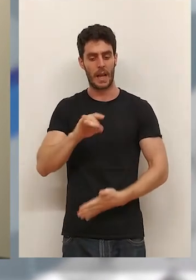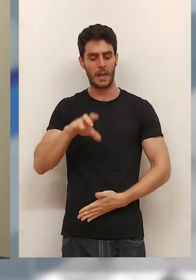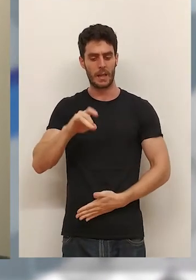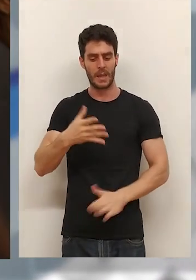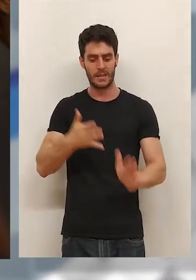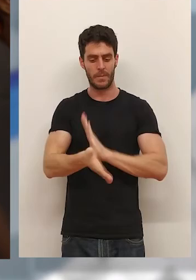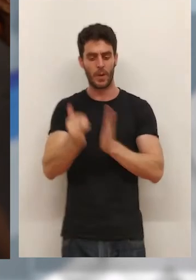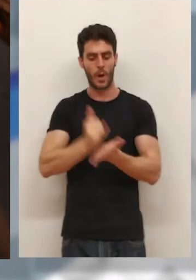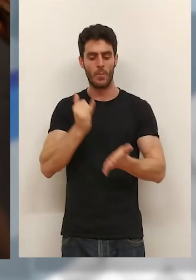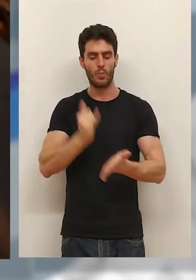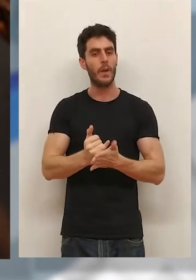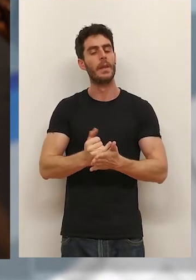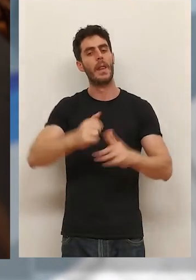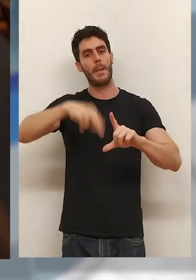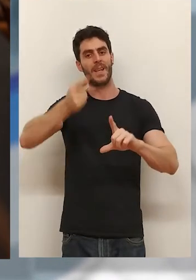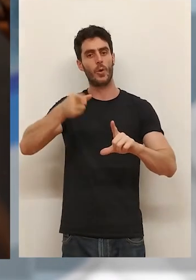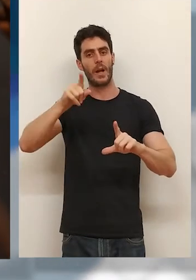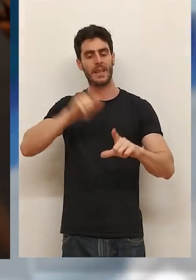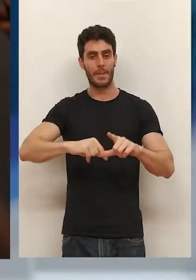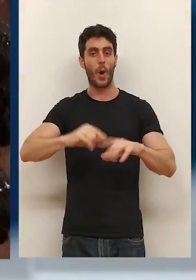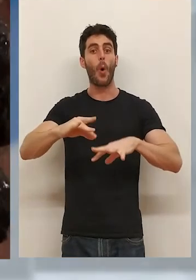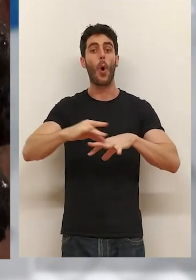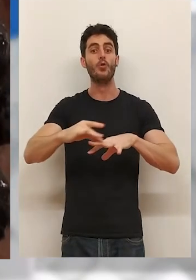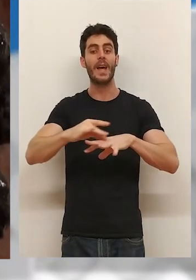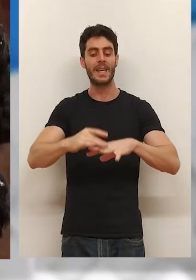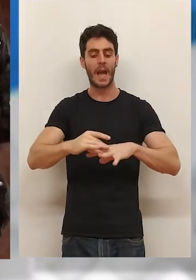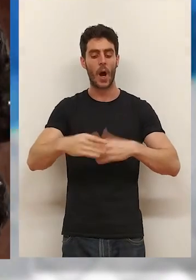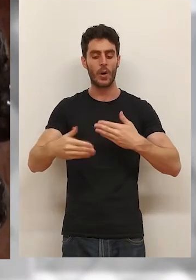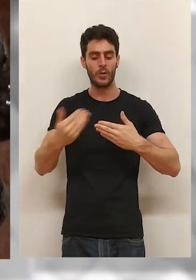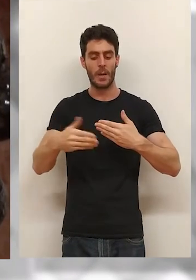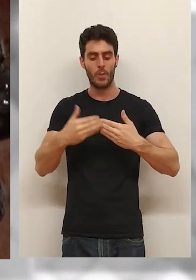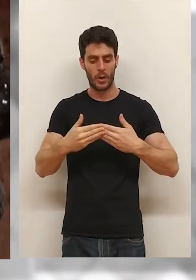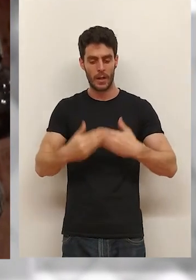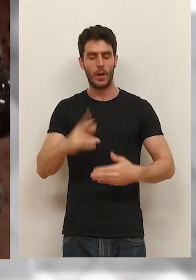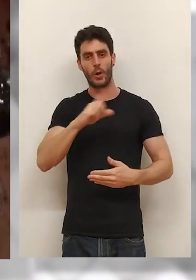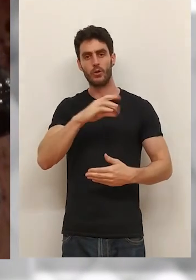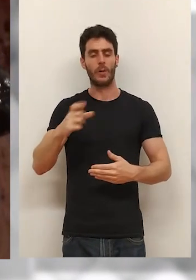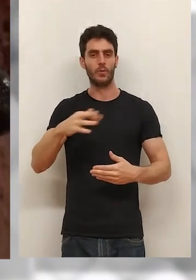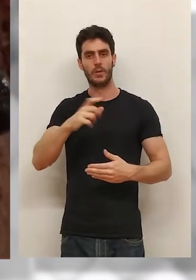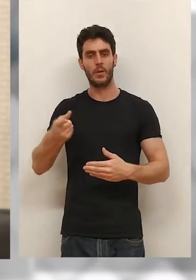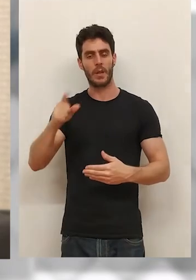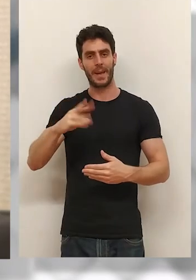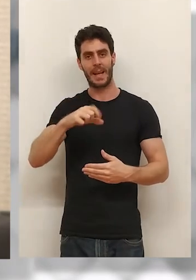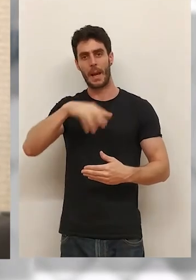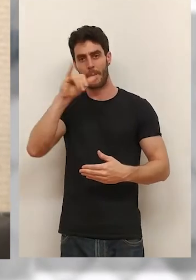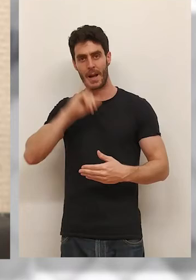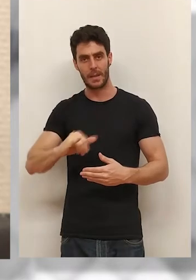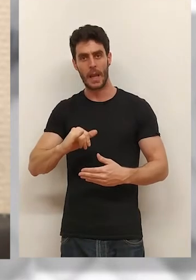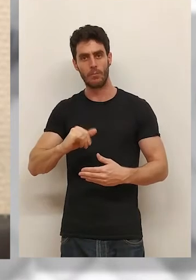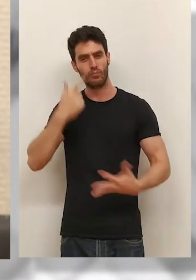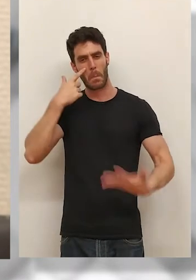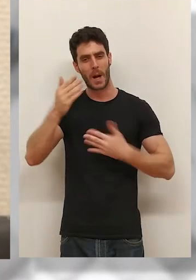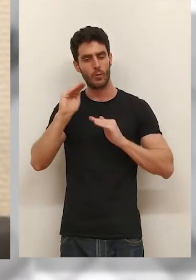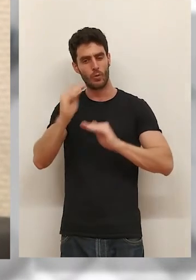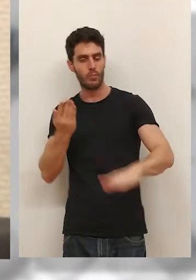trata de una muestra de pintura y joyería contemporánea, en la que dos riojanas, Carmen Martínez y Rosa Bustillo, nos presentan sus creaciones artísticas.